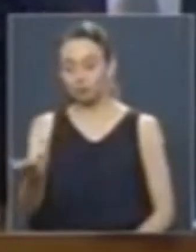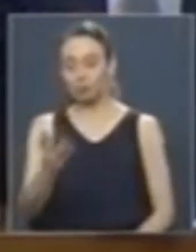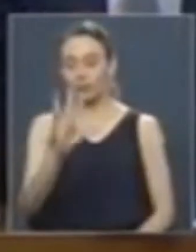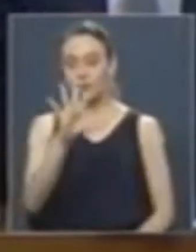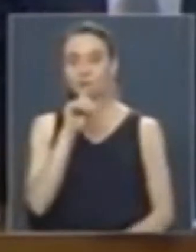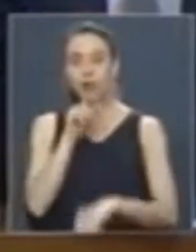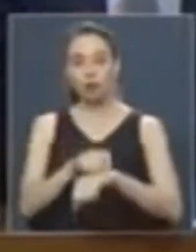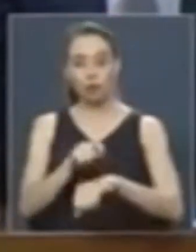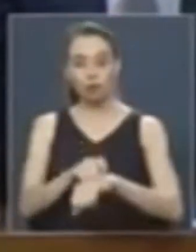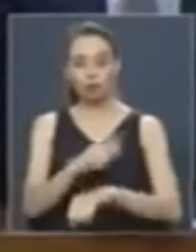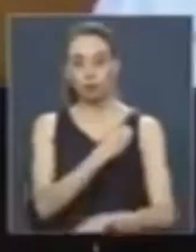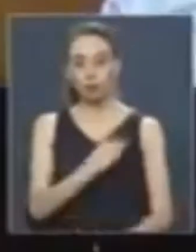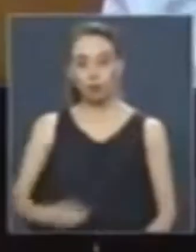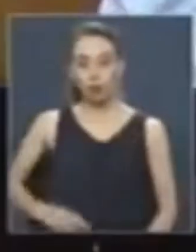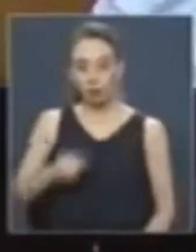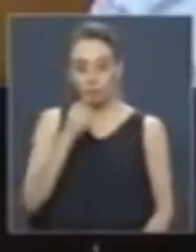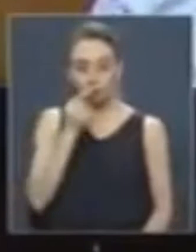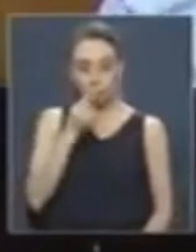minutos, diputado.